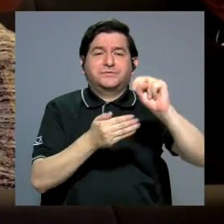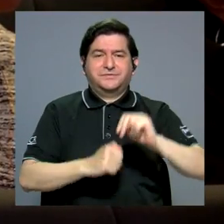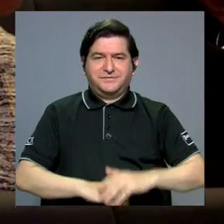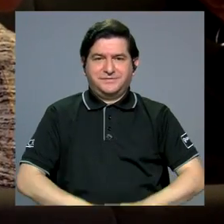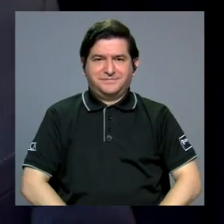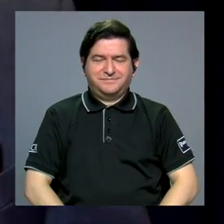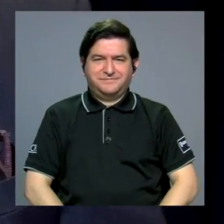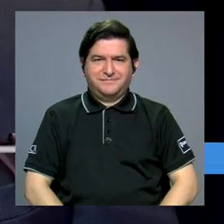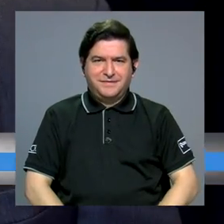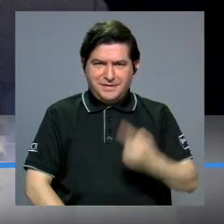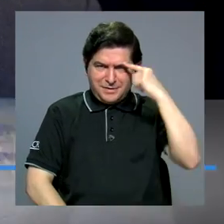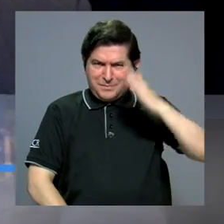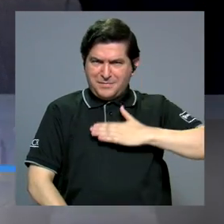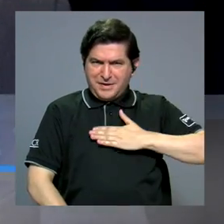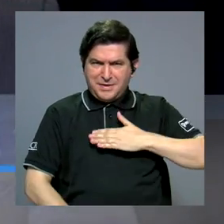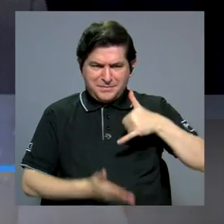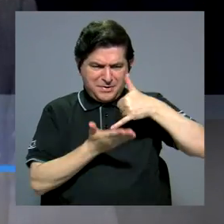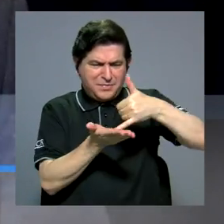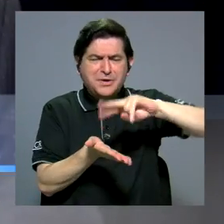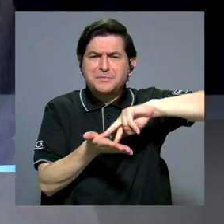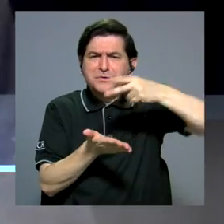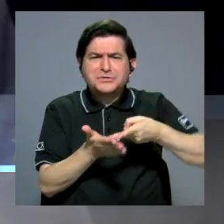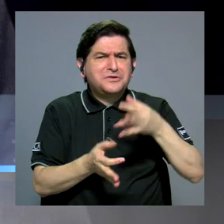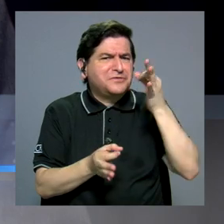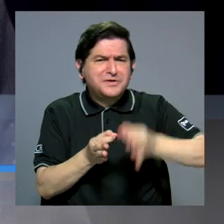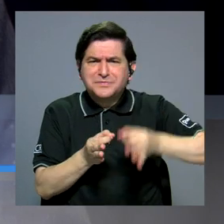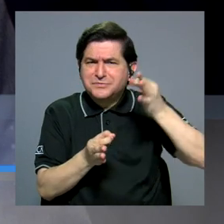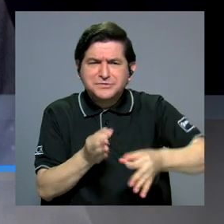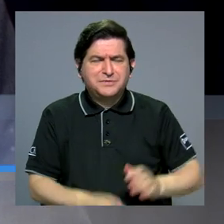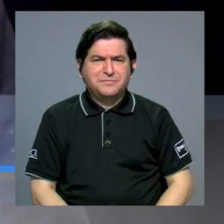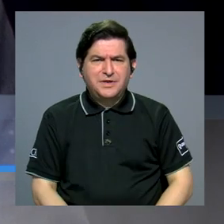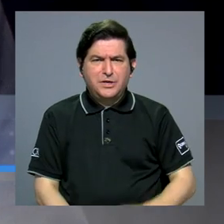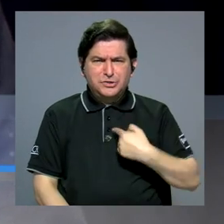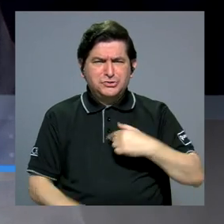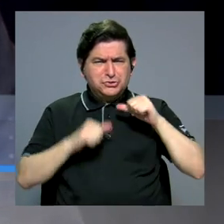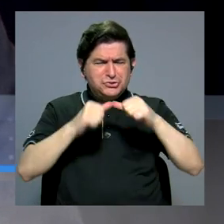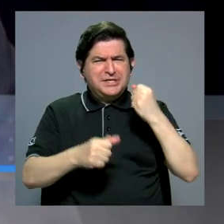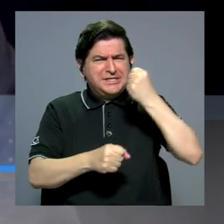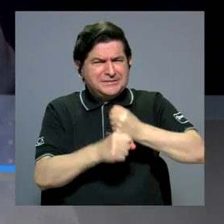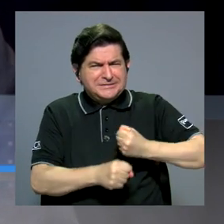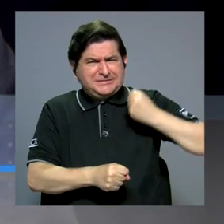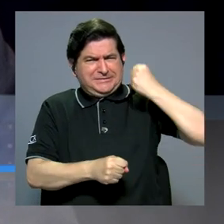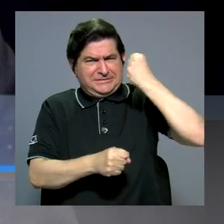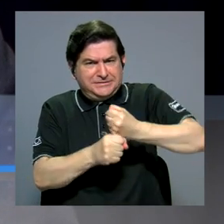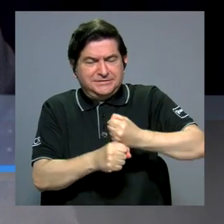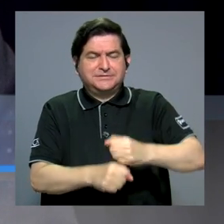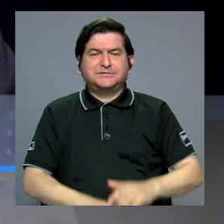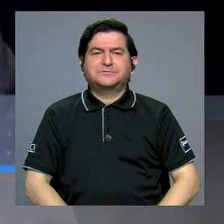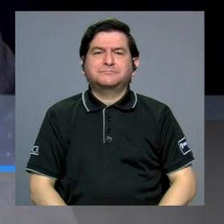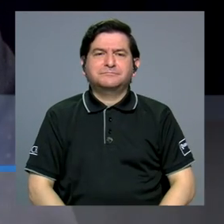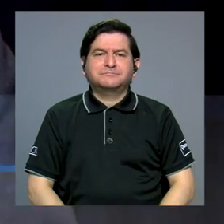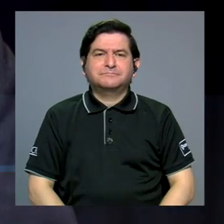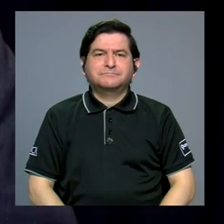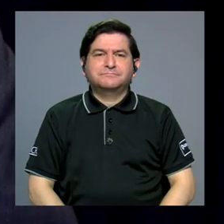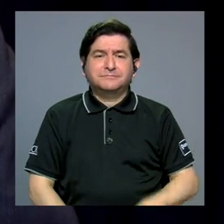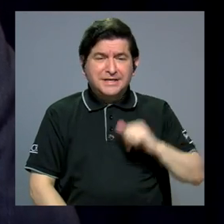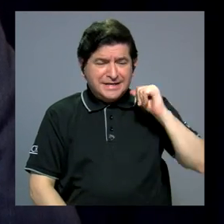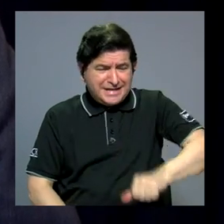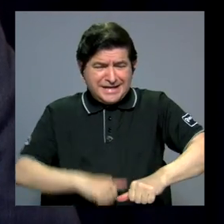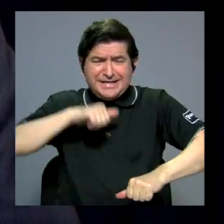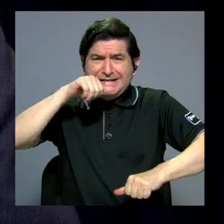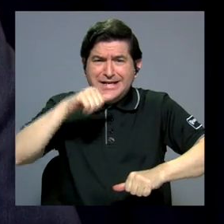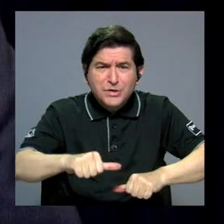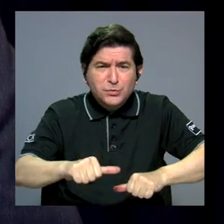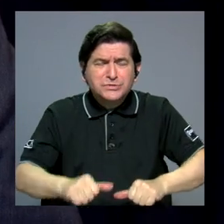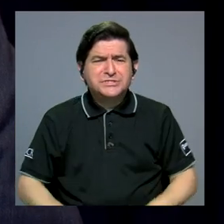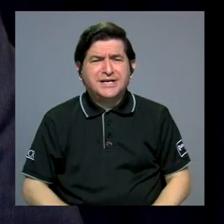alma mater. Para mí el premio significa simplemente que tengo que seguir trabajando, que la pelea